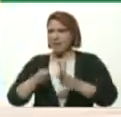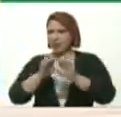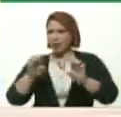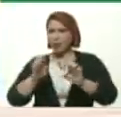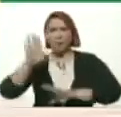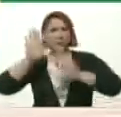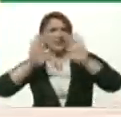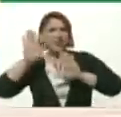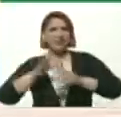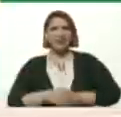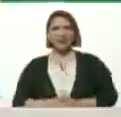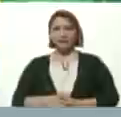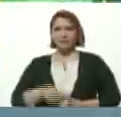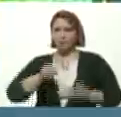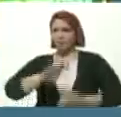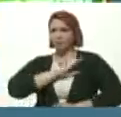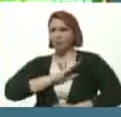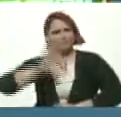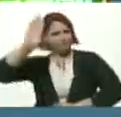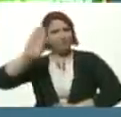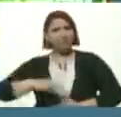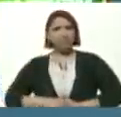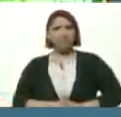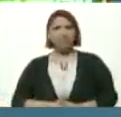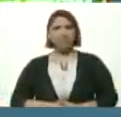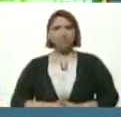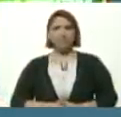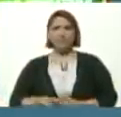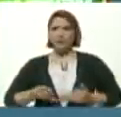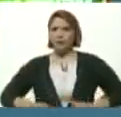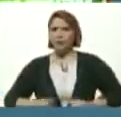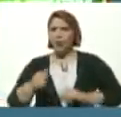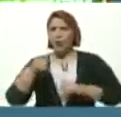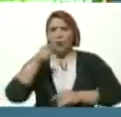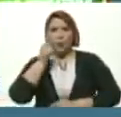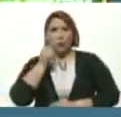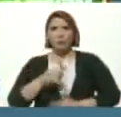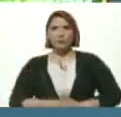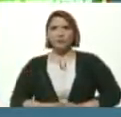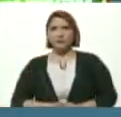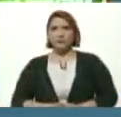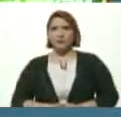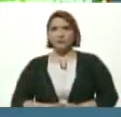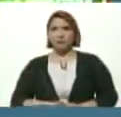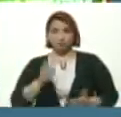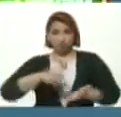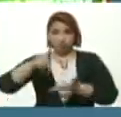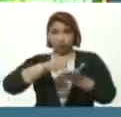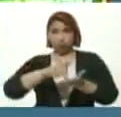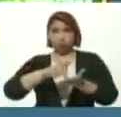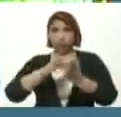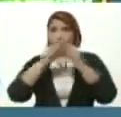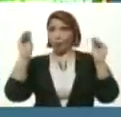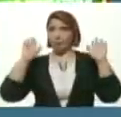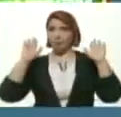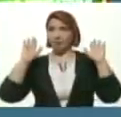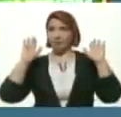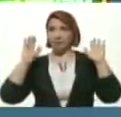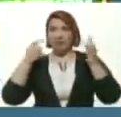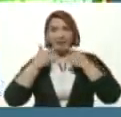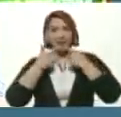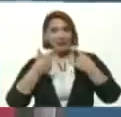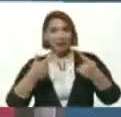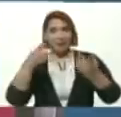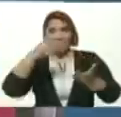Silvia Flores Nicolásito Maduro Presente Digamos